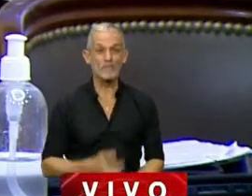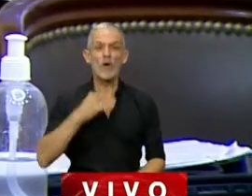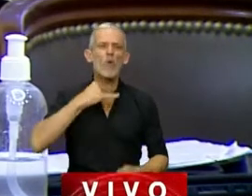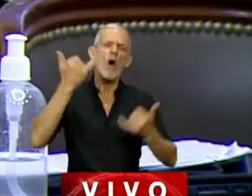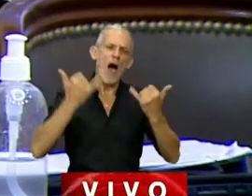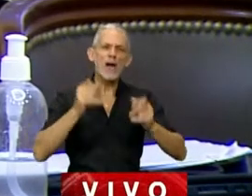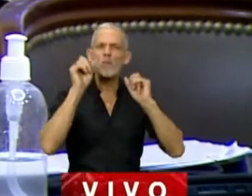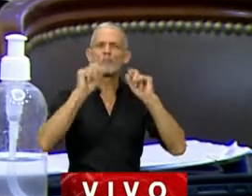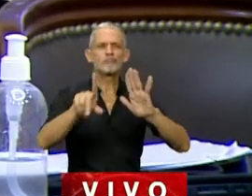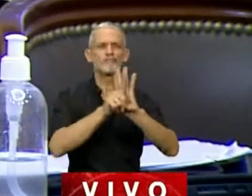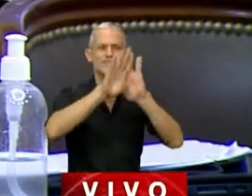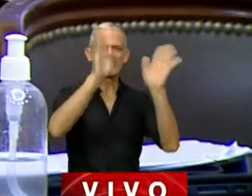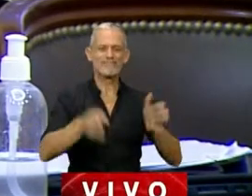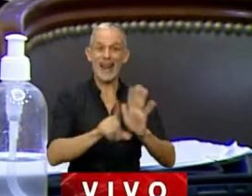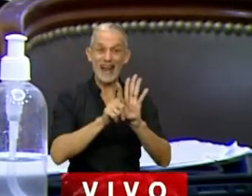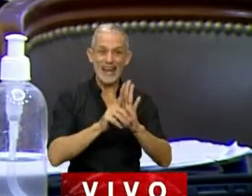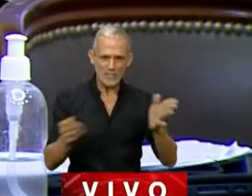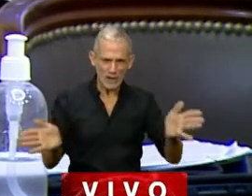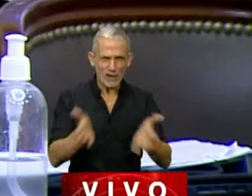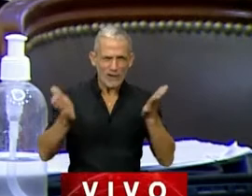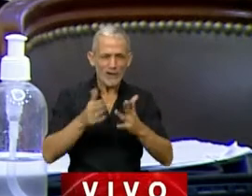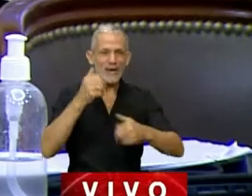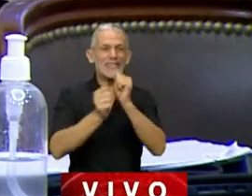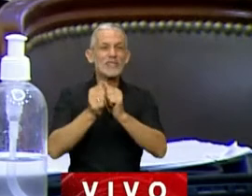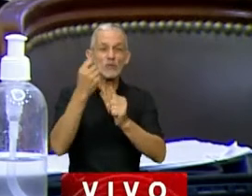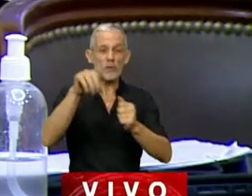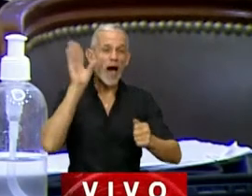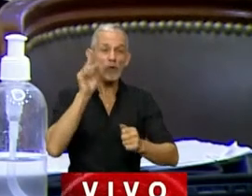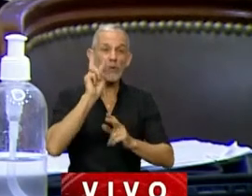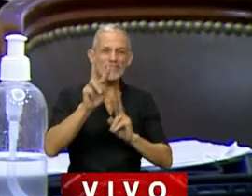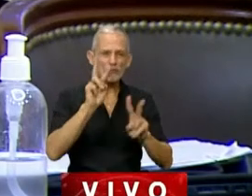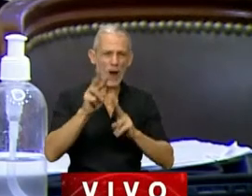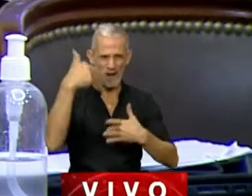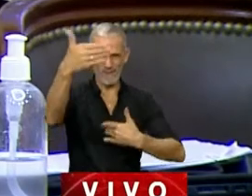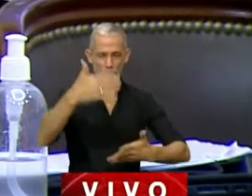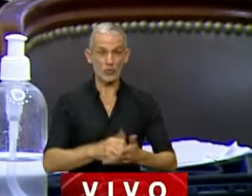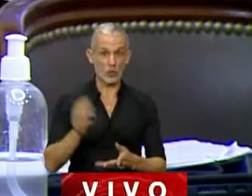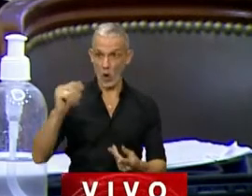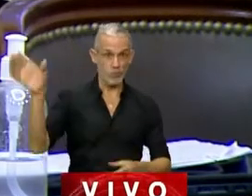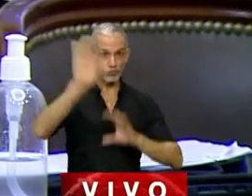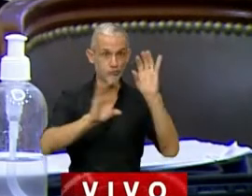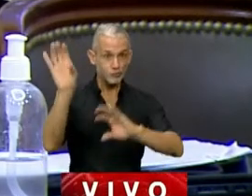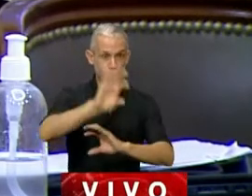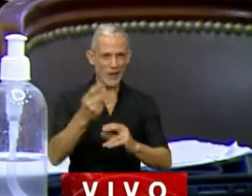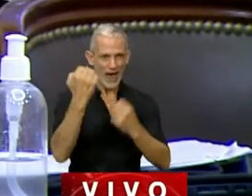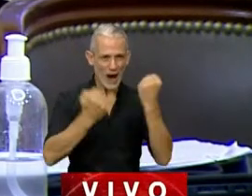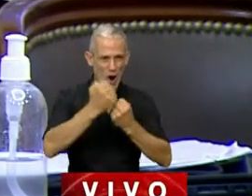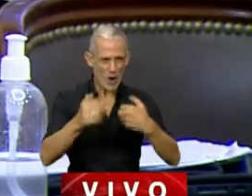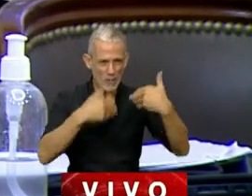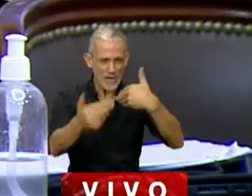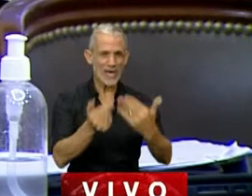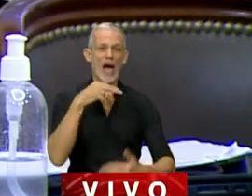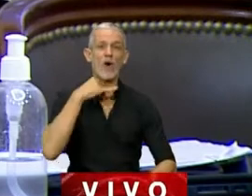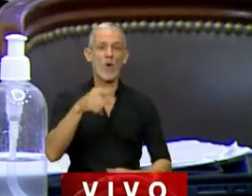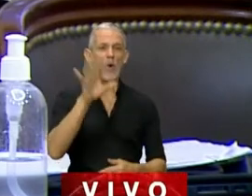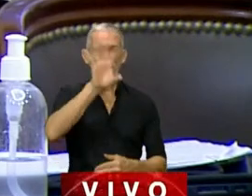Jujuy tiene su propia legislación para potenciar y proyectar una industria audiovisual con futuro, lo que trae inversión y recursos económicos a mi provincia,